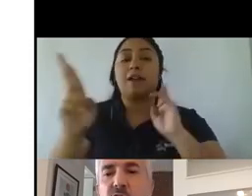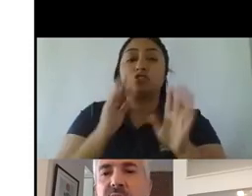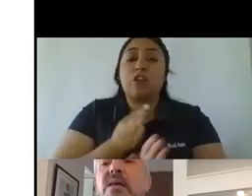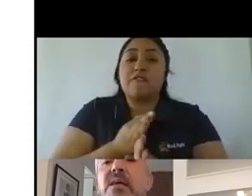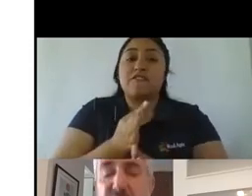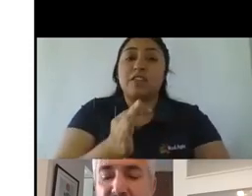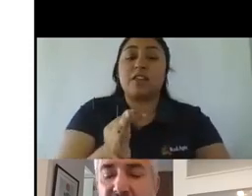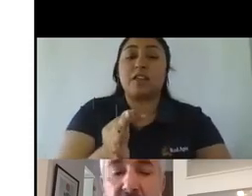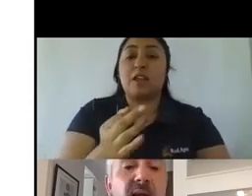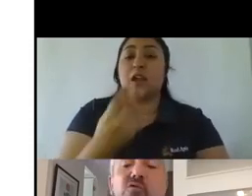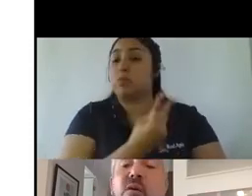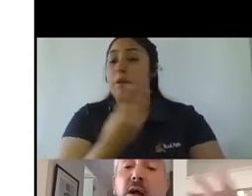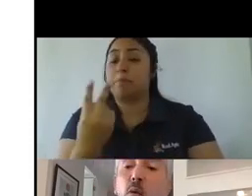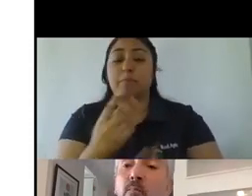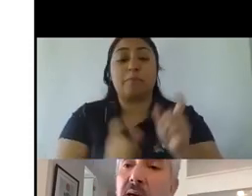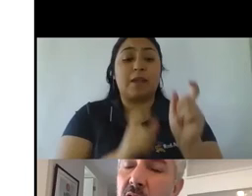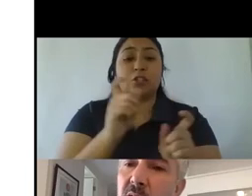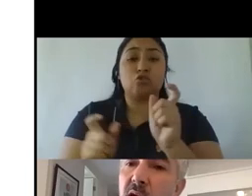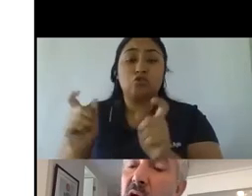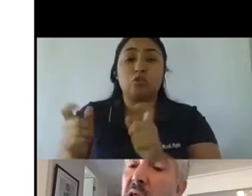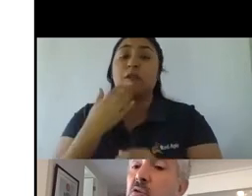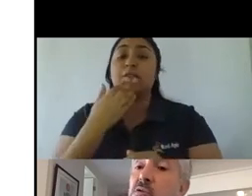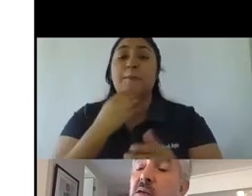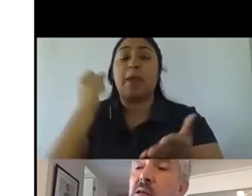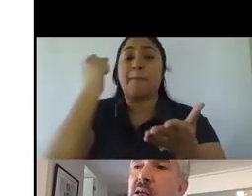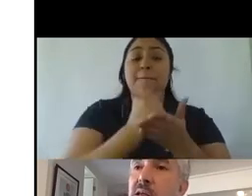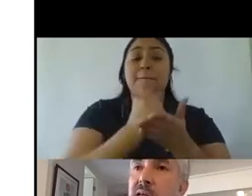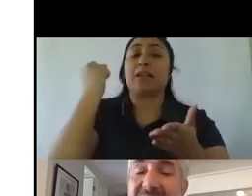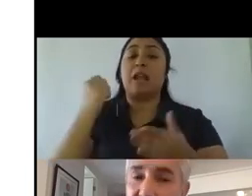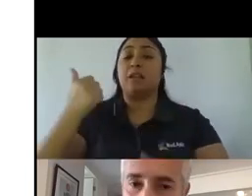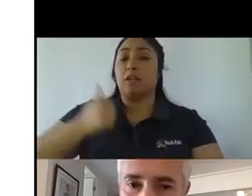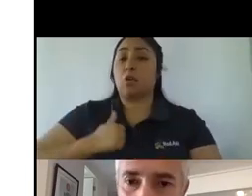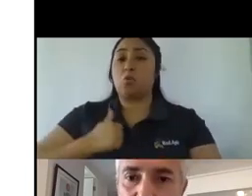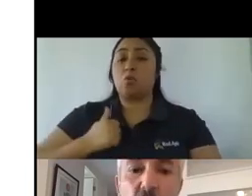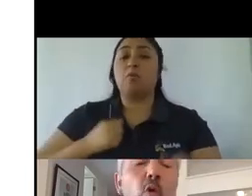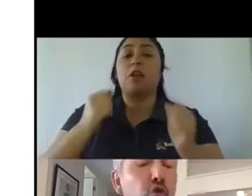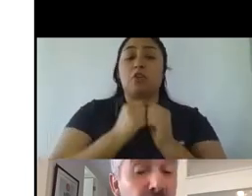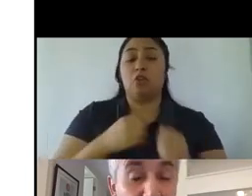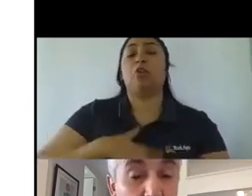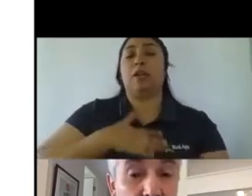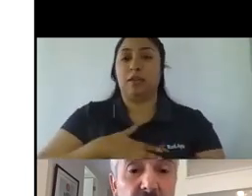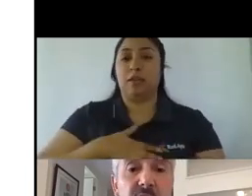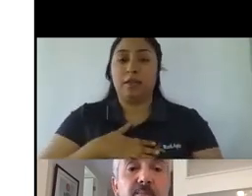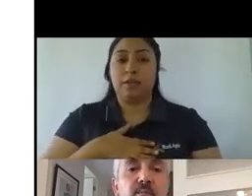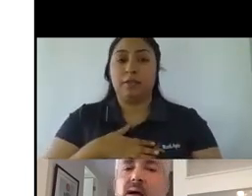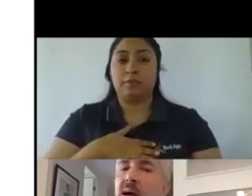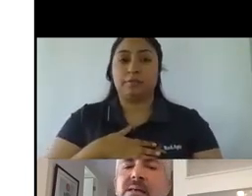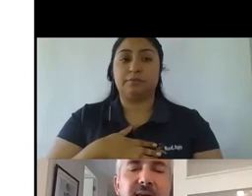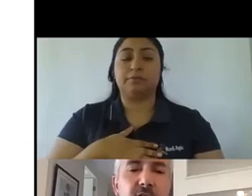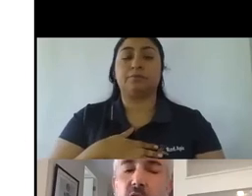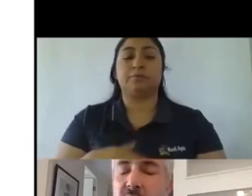personas y marcas que de alguna manera cumplen con lo que ellos quieren o donde están sus expectativas